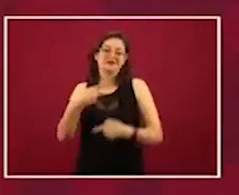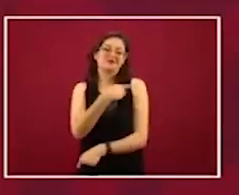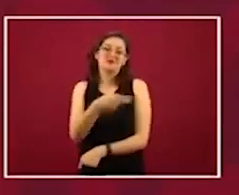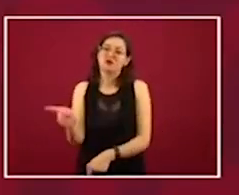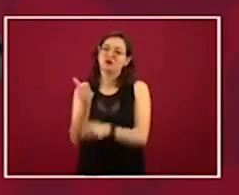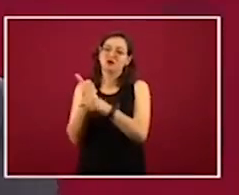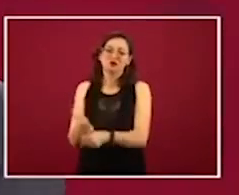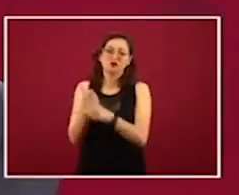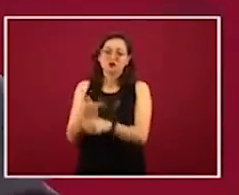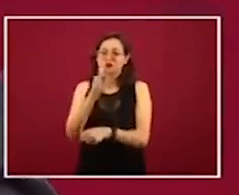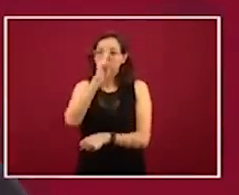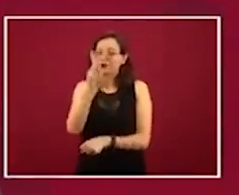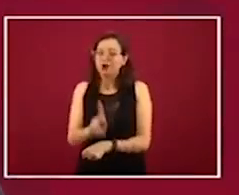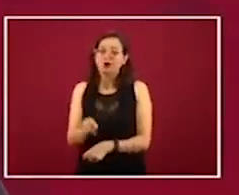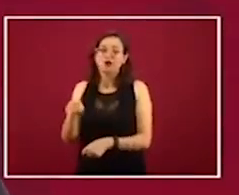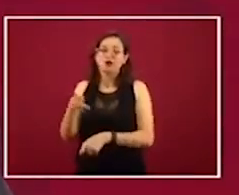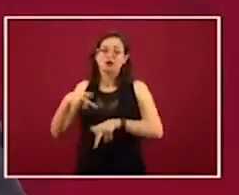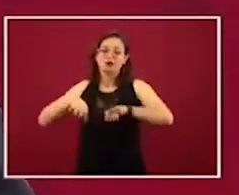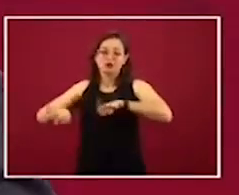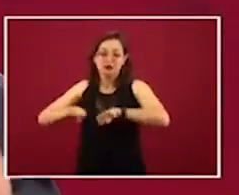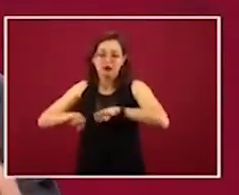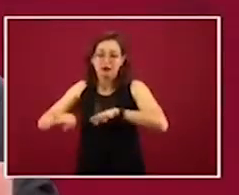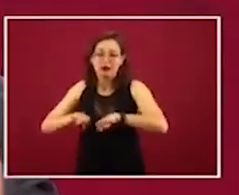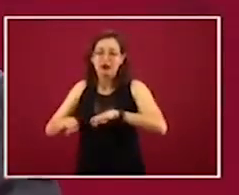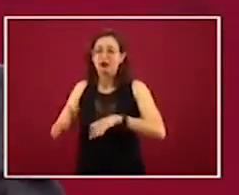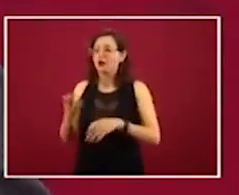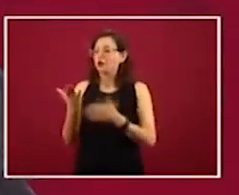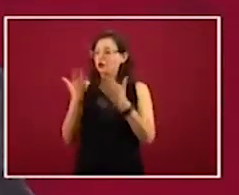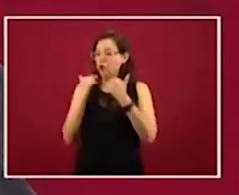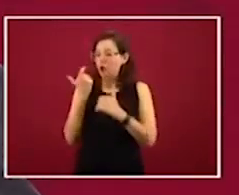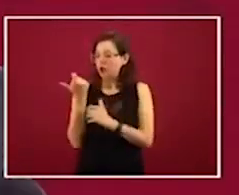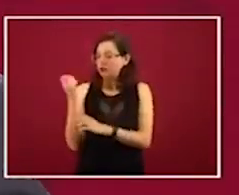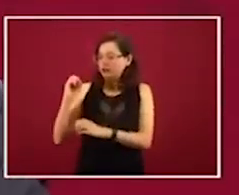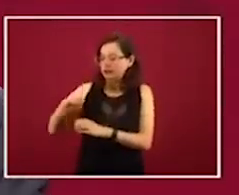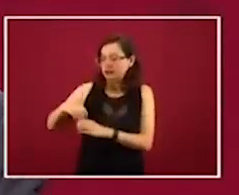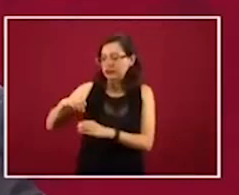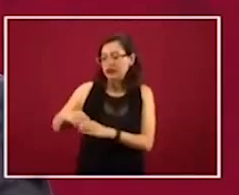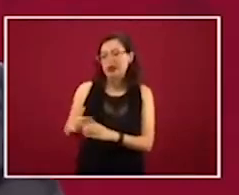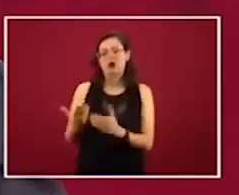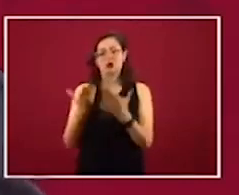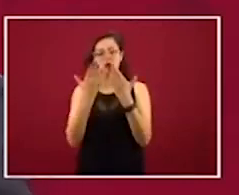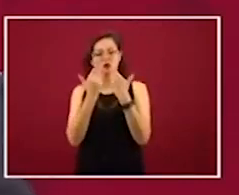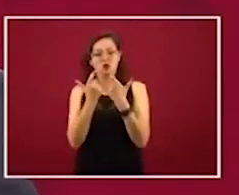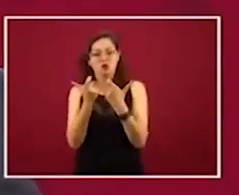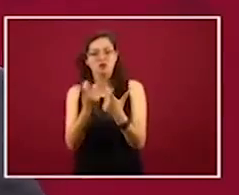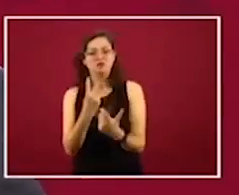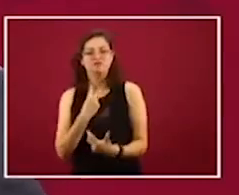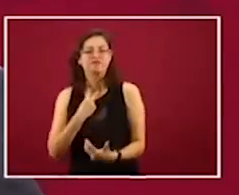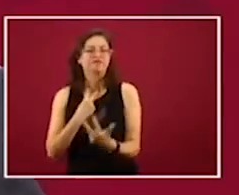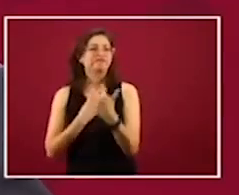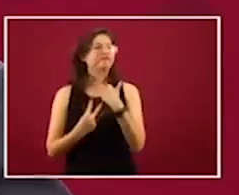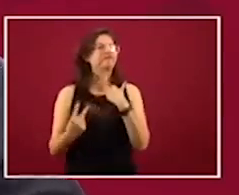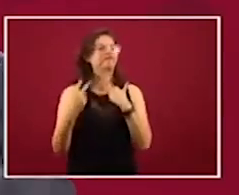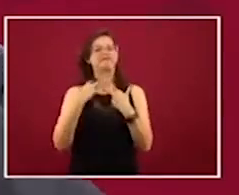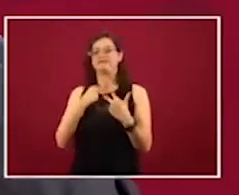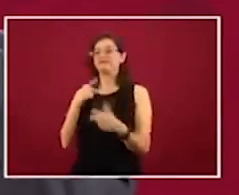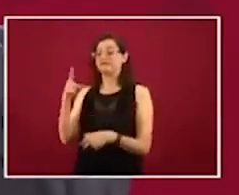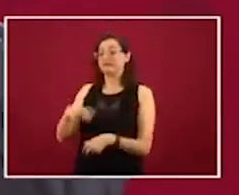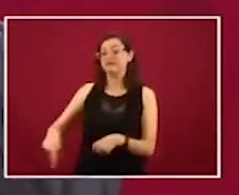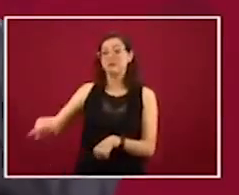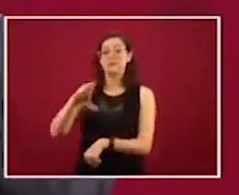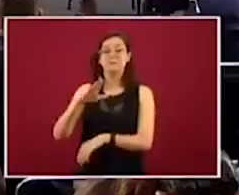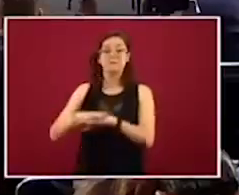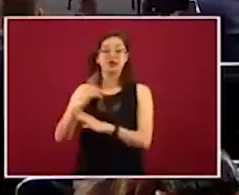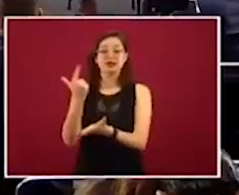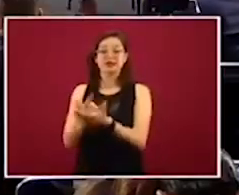a los trabajadores, a los que no tienen ahorro, a los que no tienen recursos, no es algo que se vaya